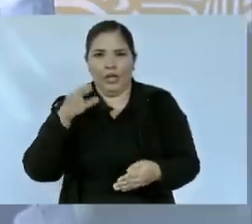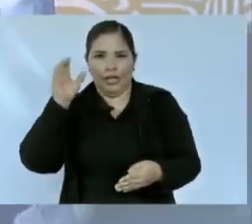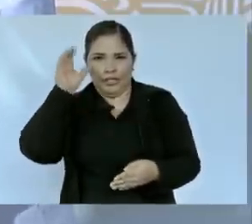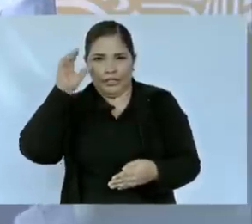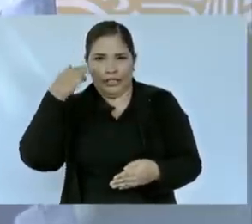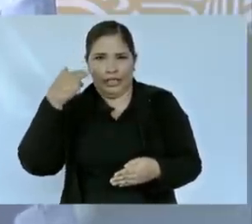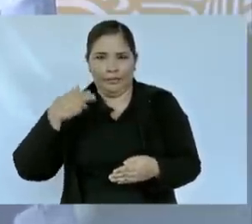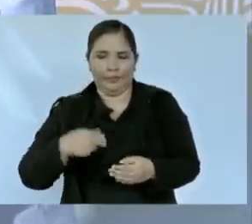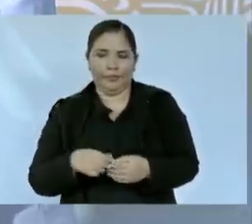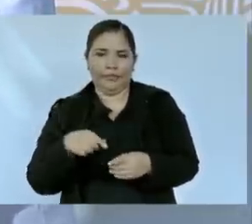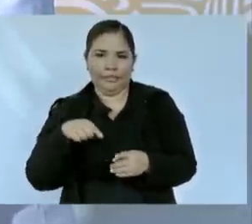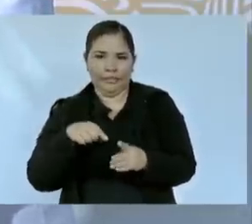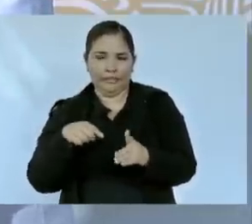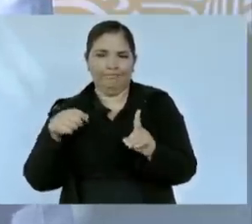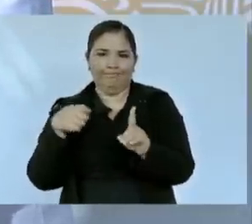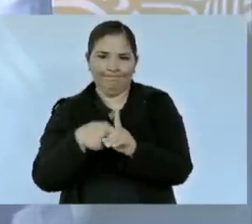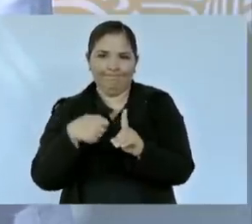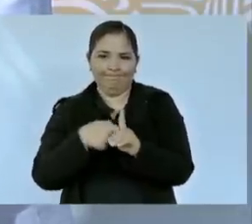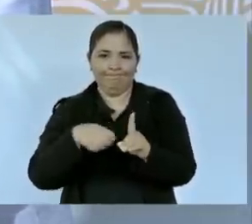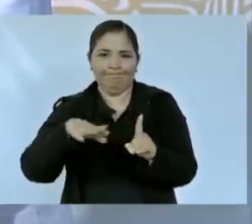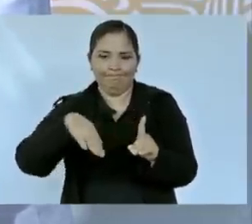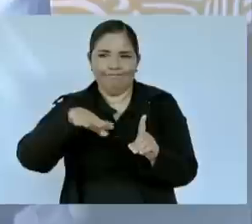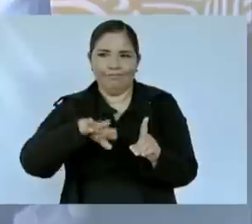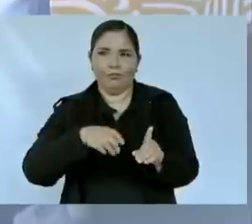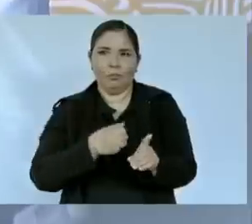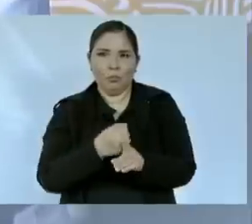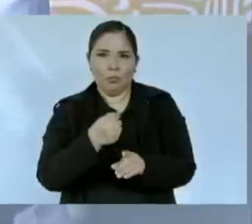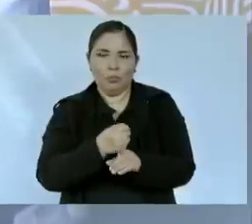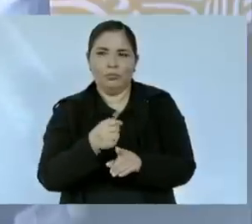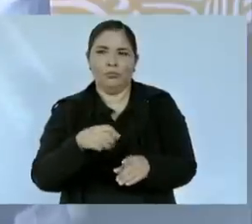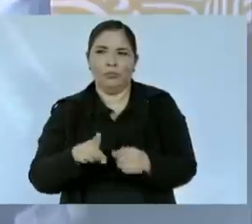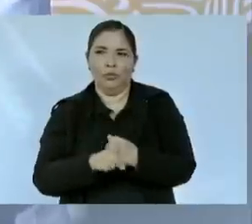persecución y hubo